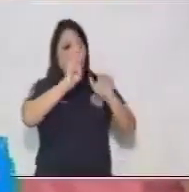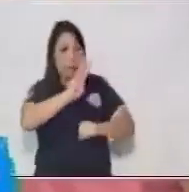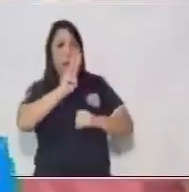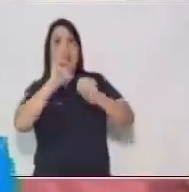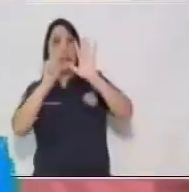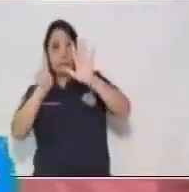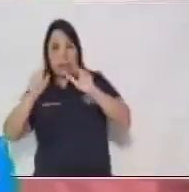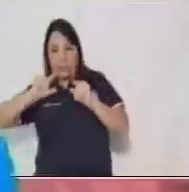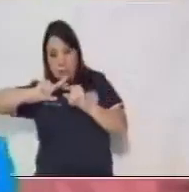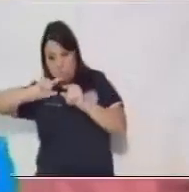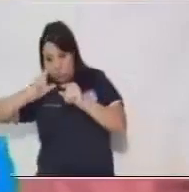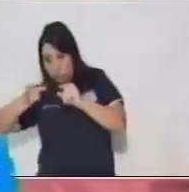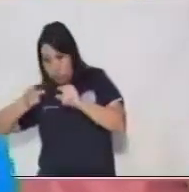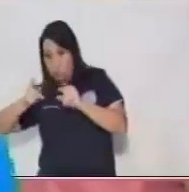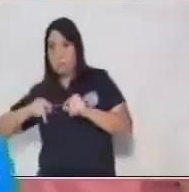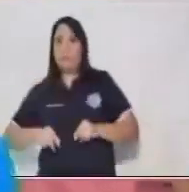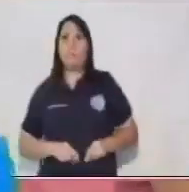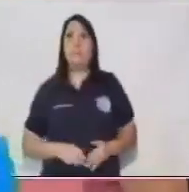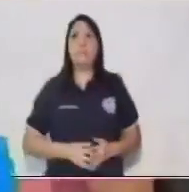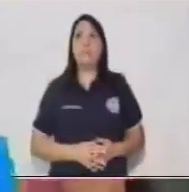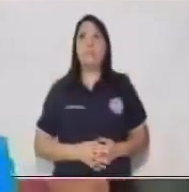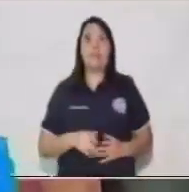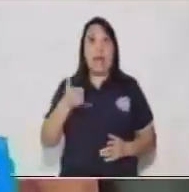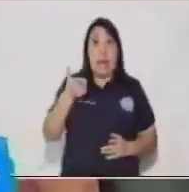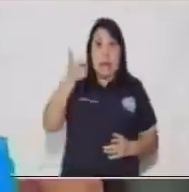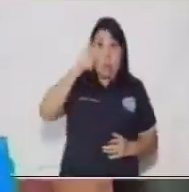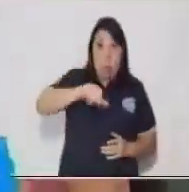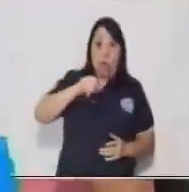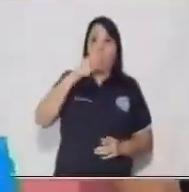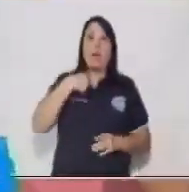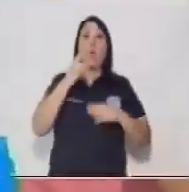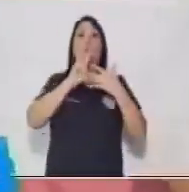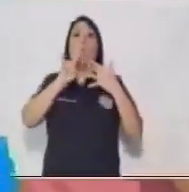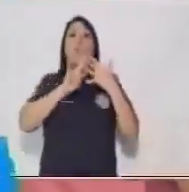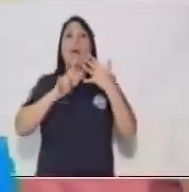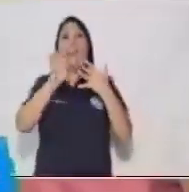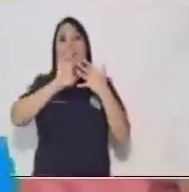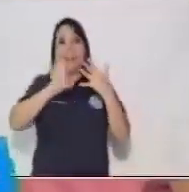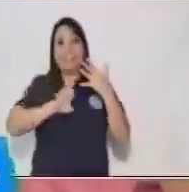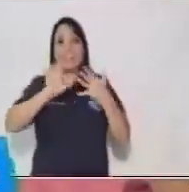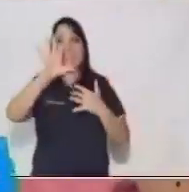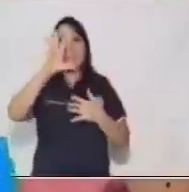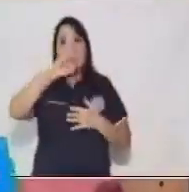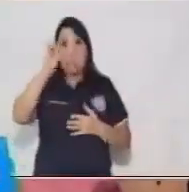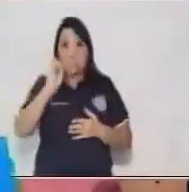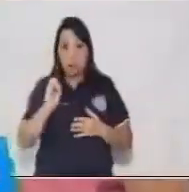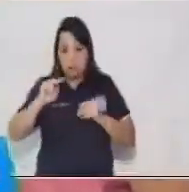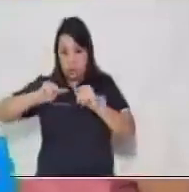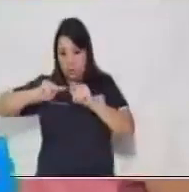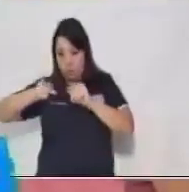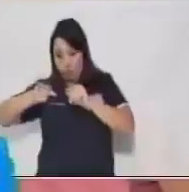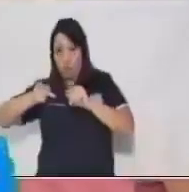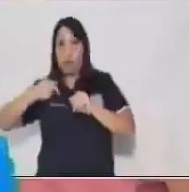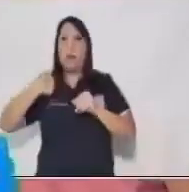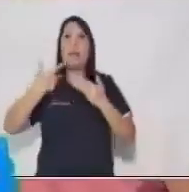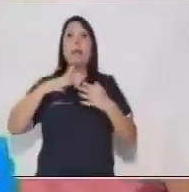transportador. Luego, útiles escolares, 5%. Transportes,